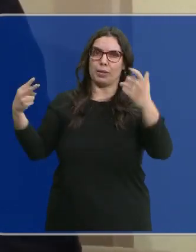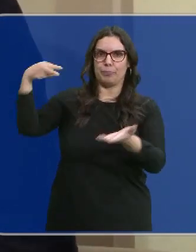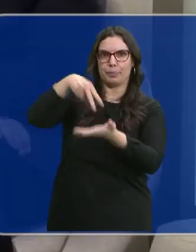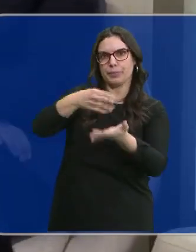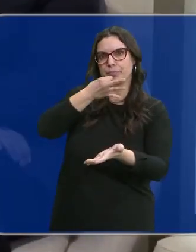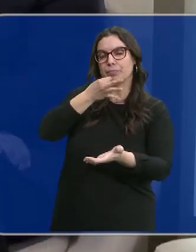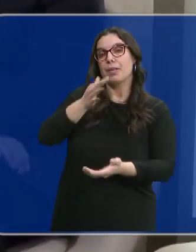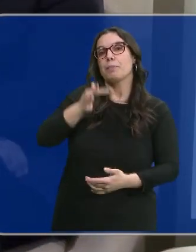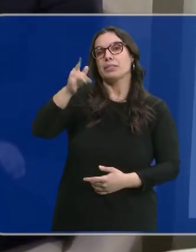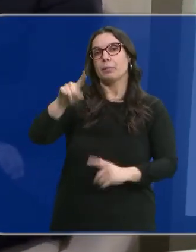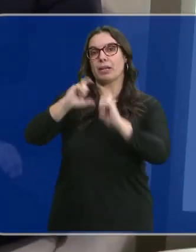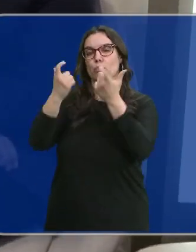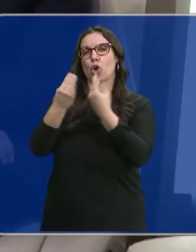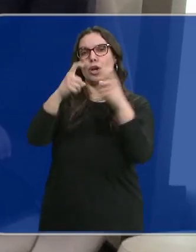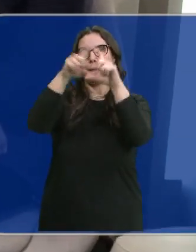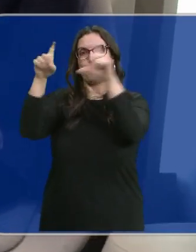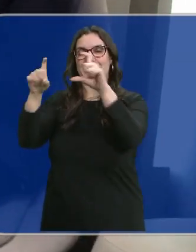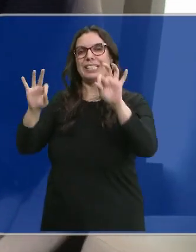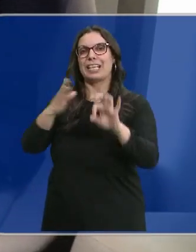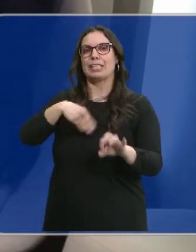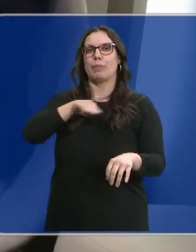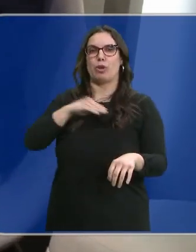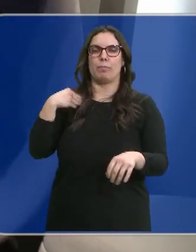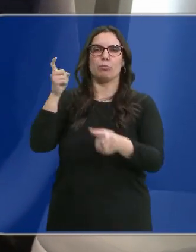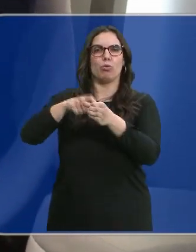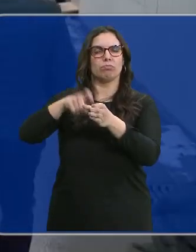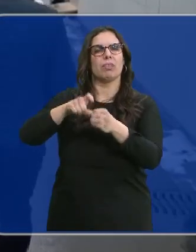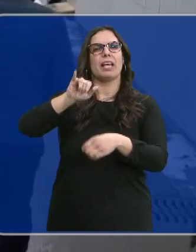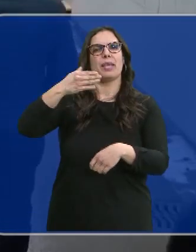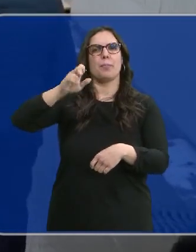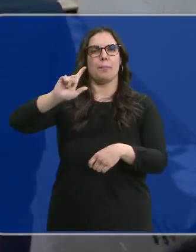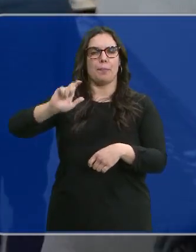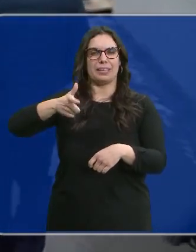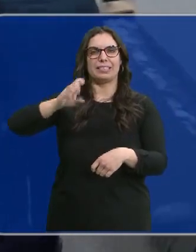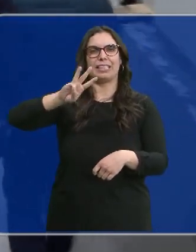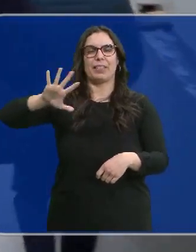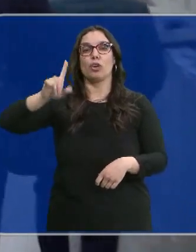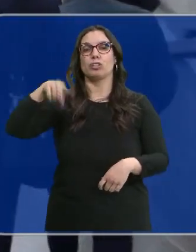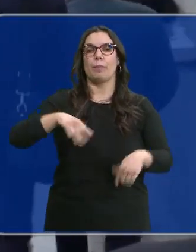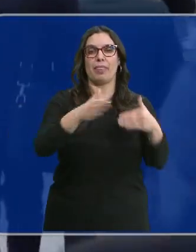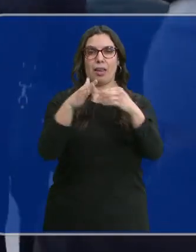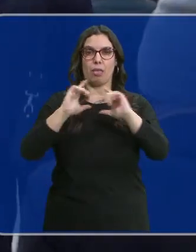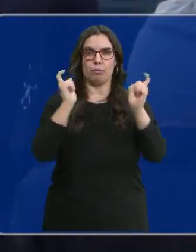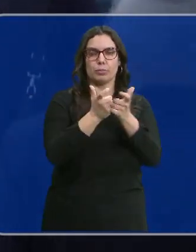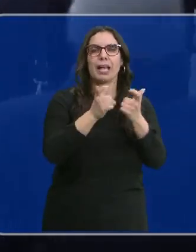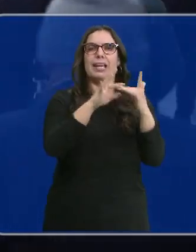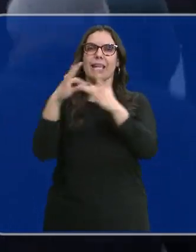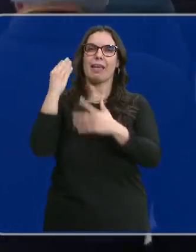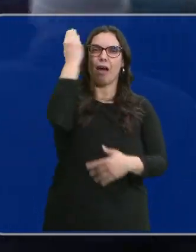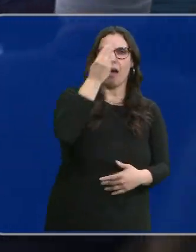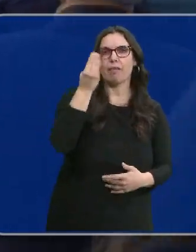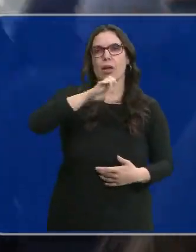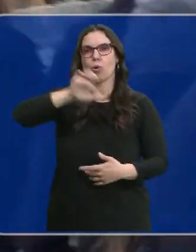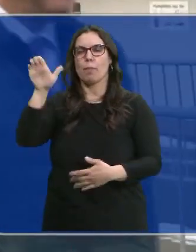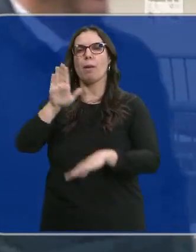mantendrá un encuentro con empresas españolas del IBEX 35. A puerta cerrada, reunión también con otros líderes árabes y europeos